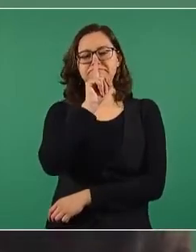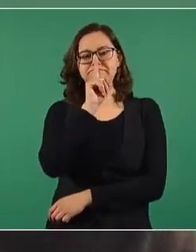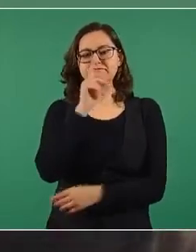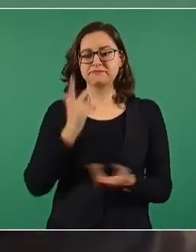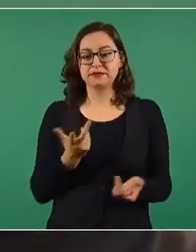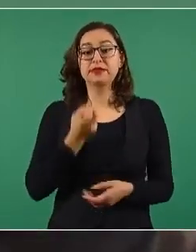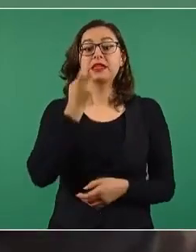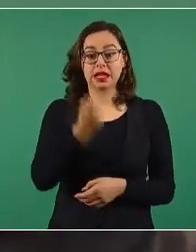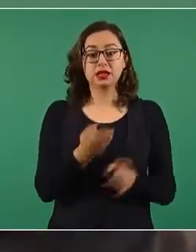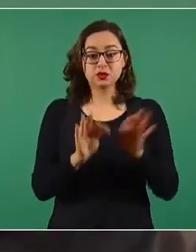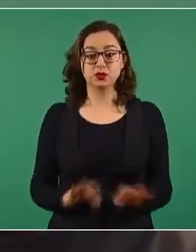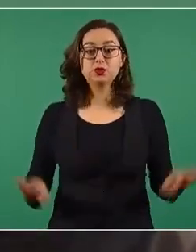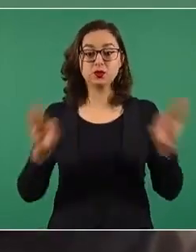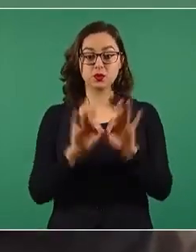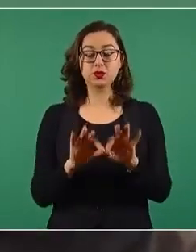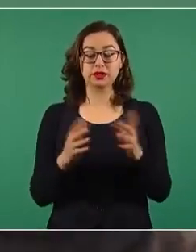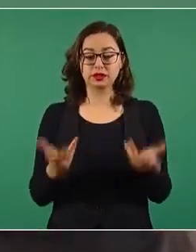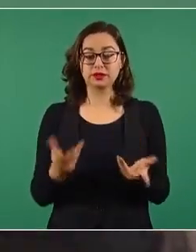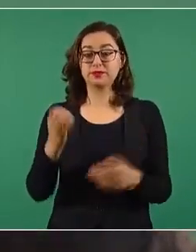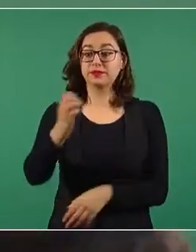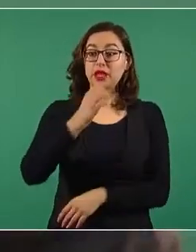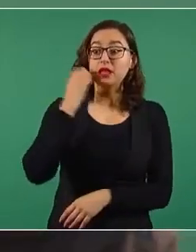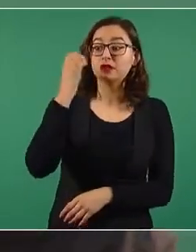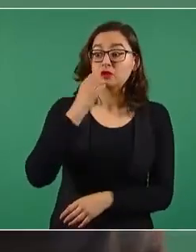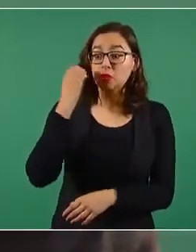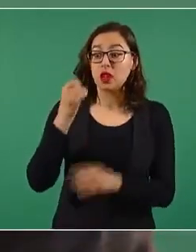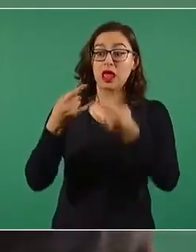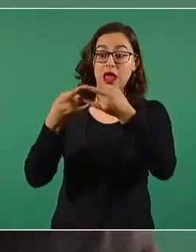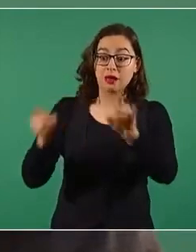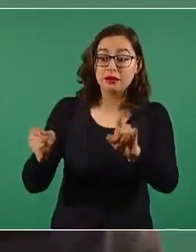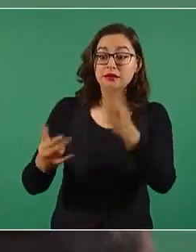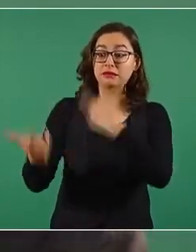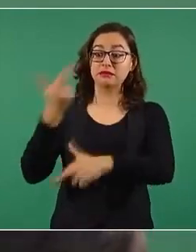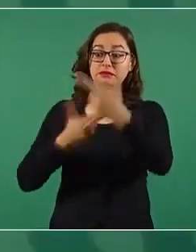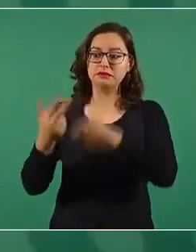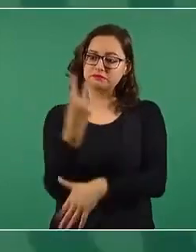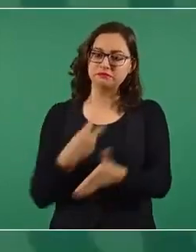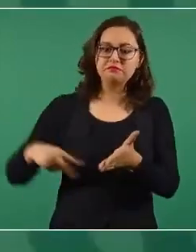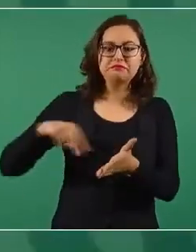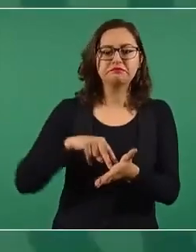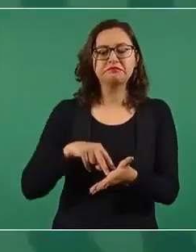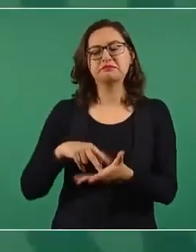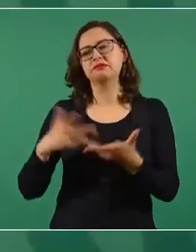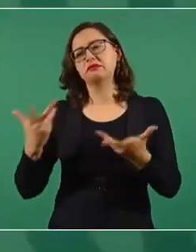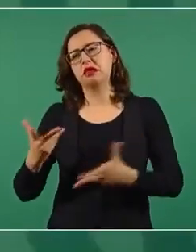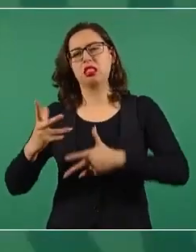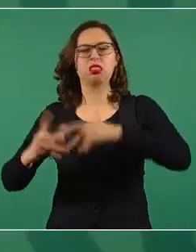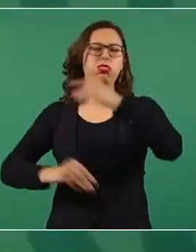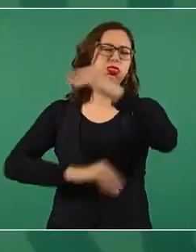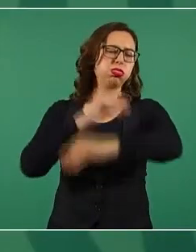Cuando planteamos lo del regreso a clases se generó una polémica, como en todo, unos de buena fe,